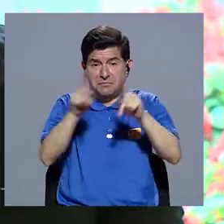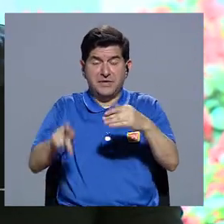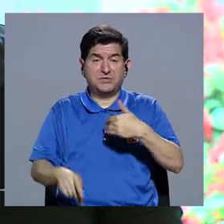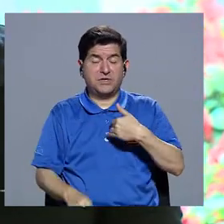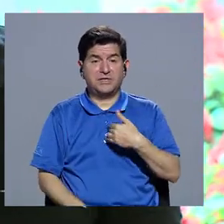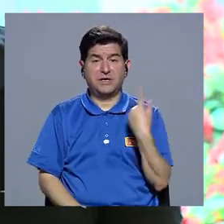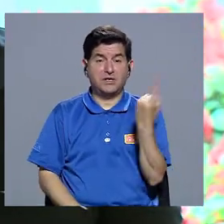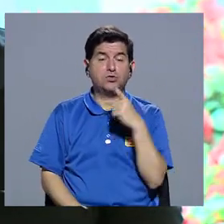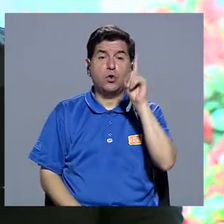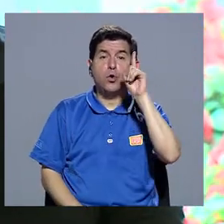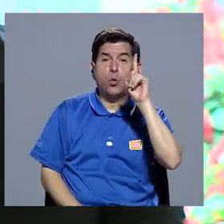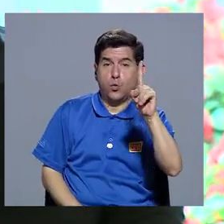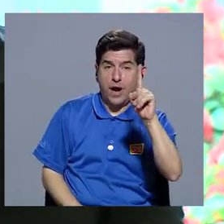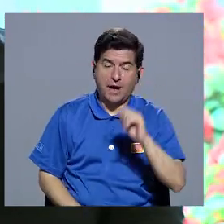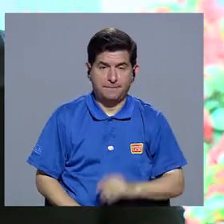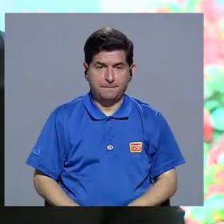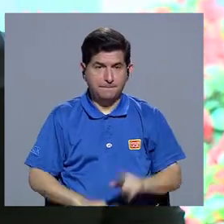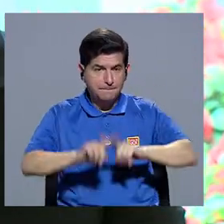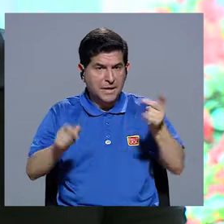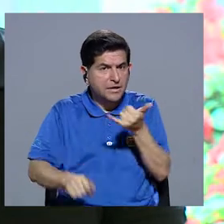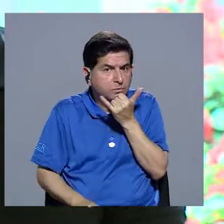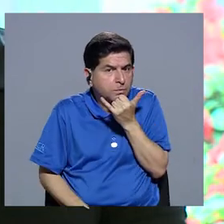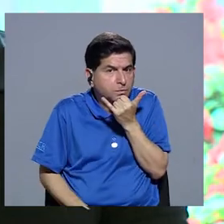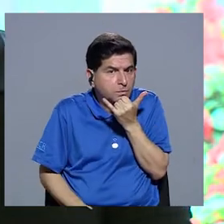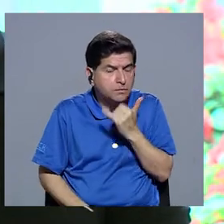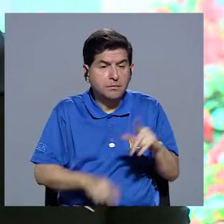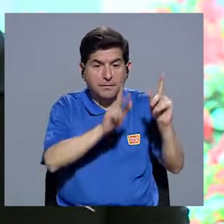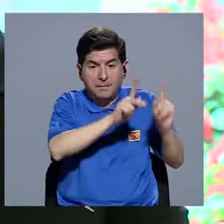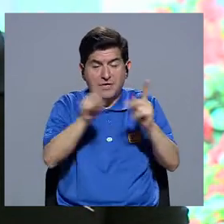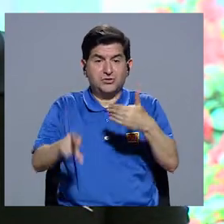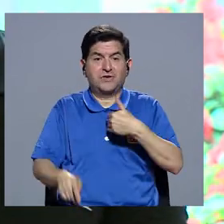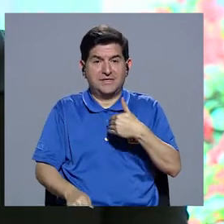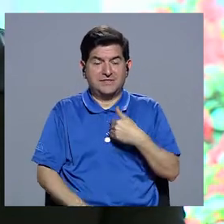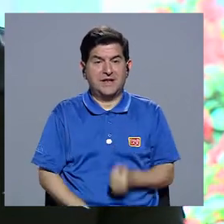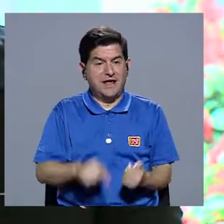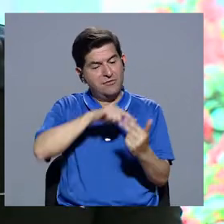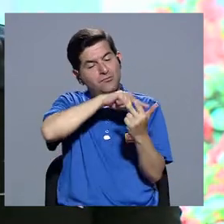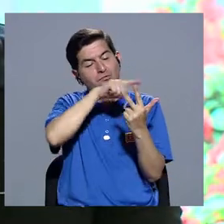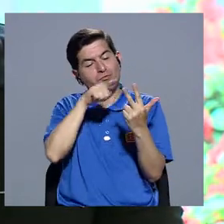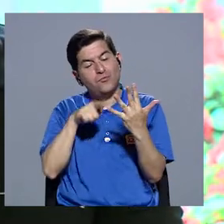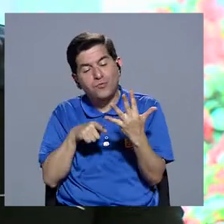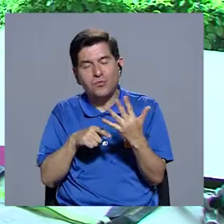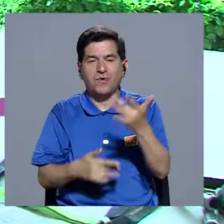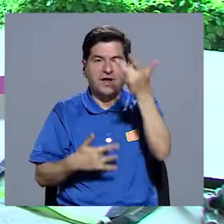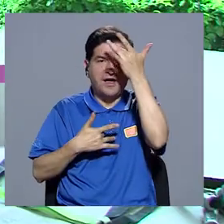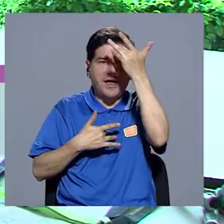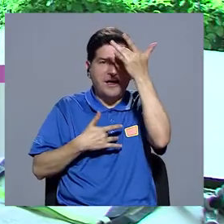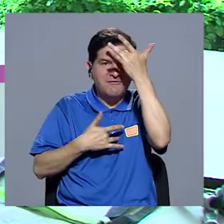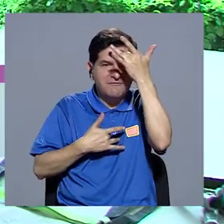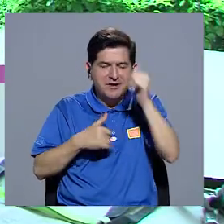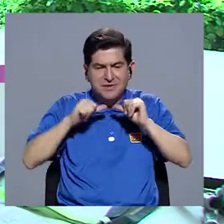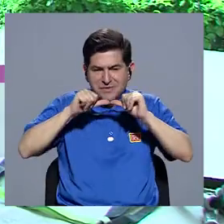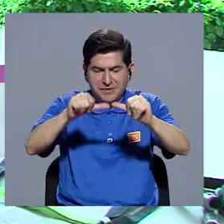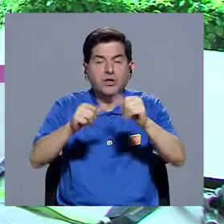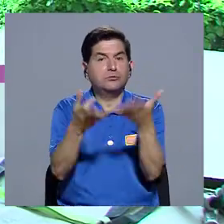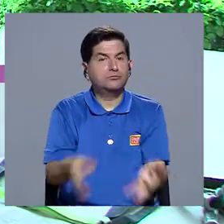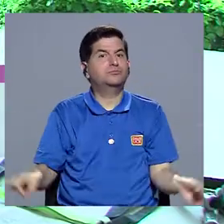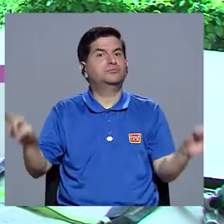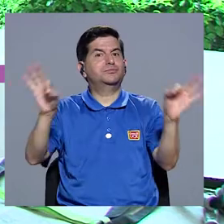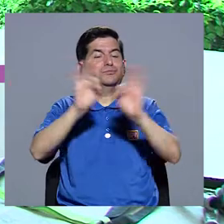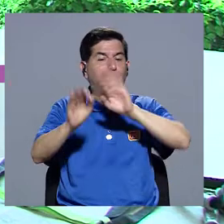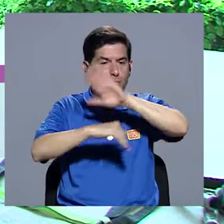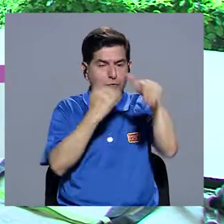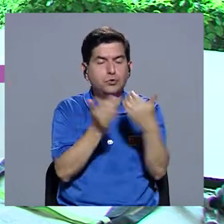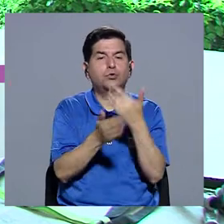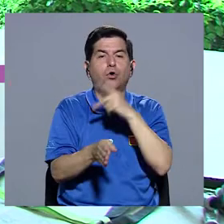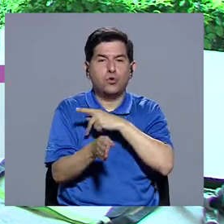tengan solo una, pero ¿qué pasa? existen personas que tienen varias enfermedades crónicas, entonces esto es algo muy importante que